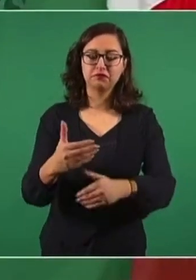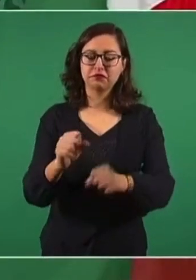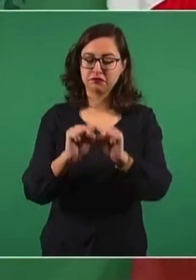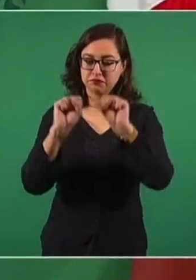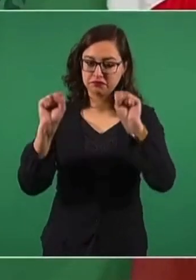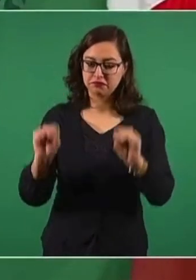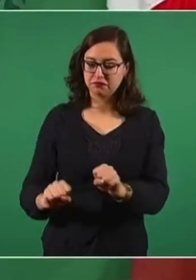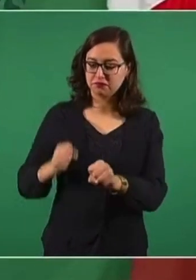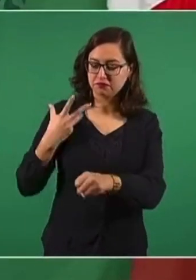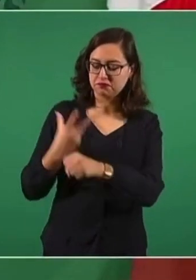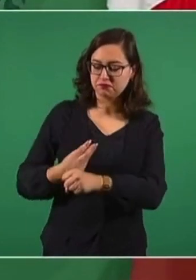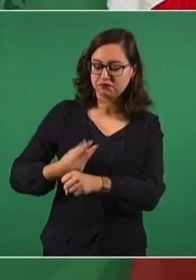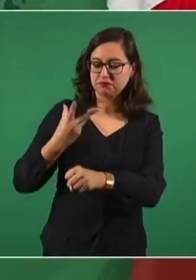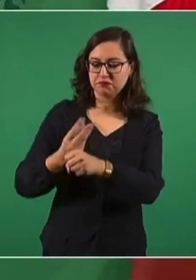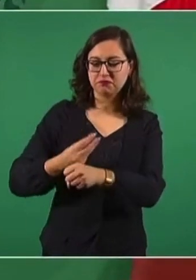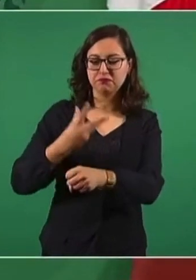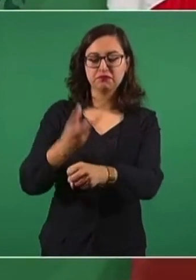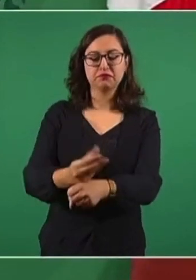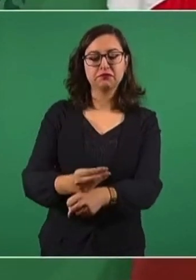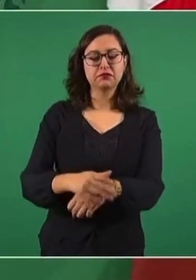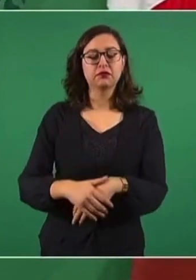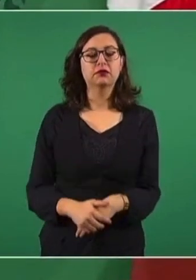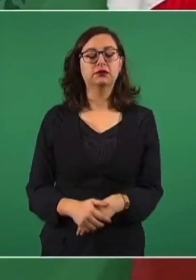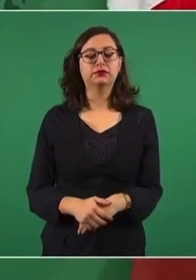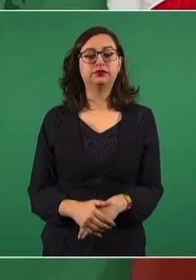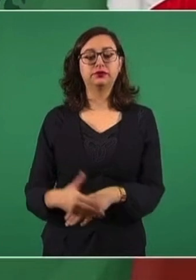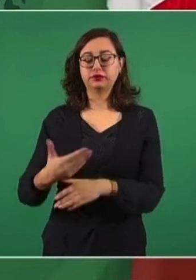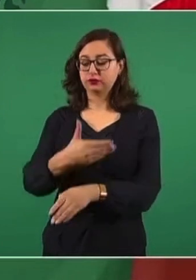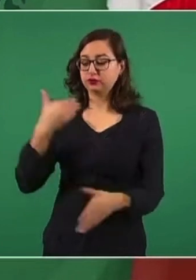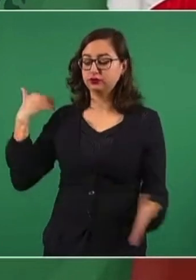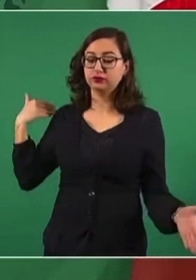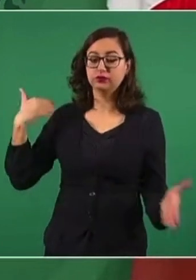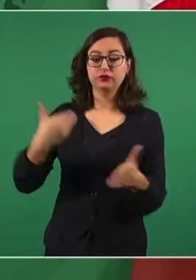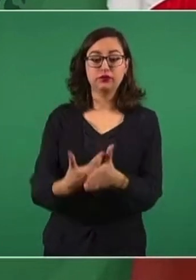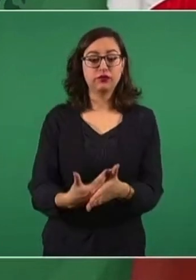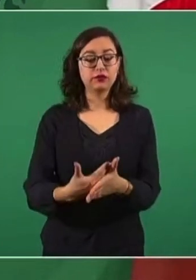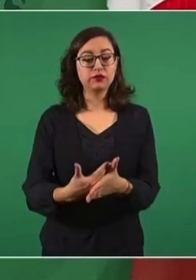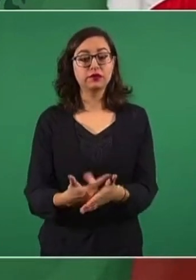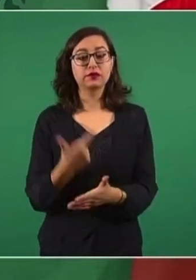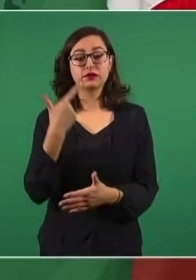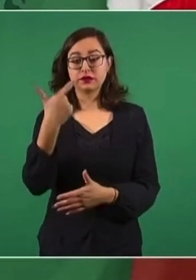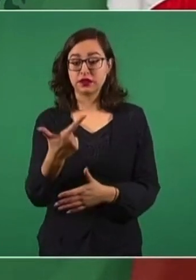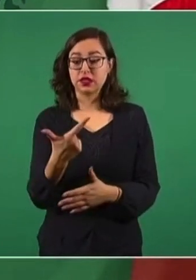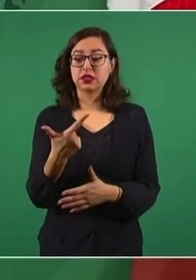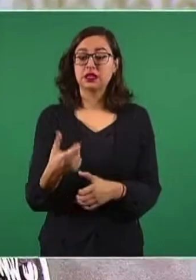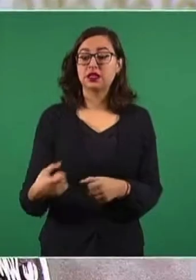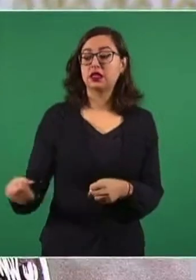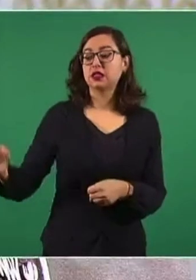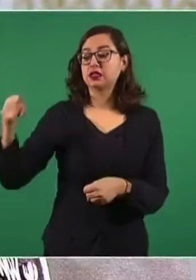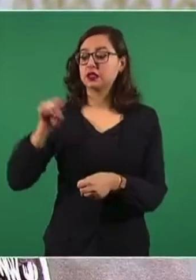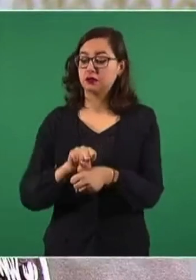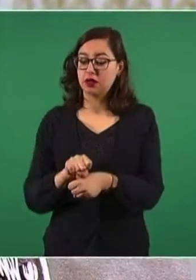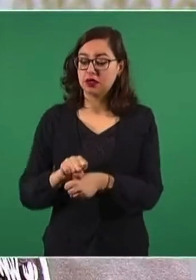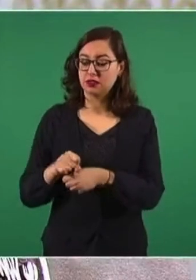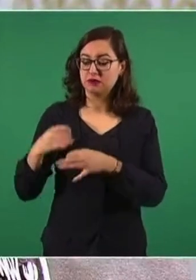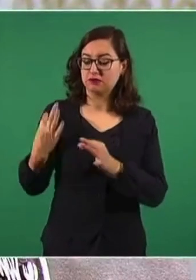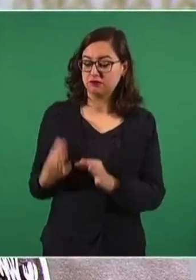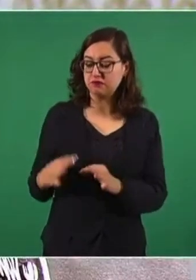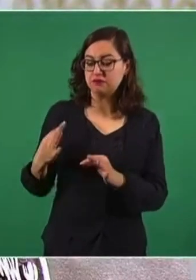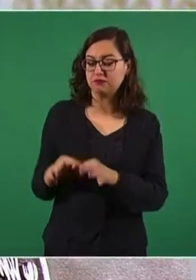Han pasado más de siete semanas de trabajo, han pasado muchas cosas desde entonces,